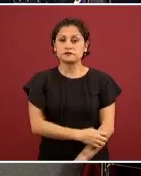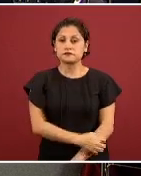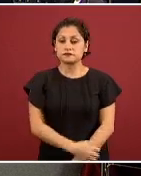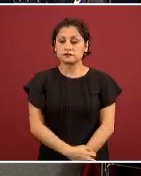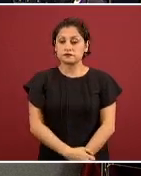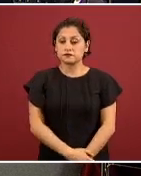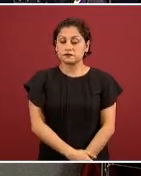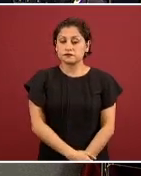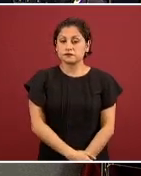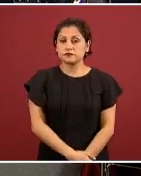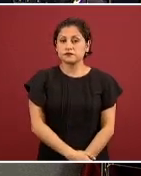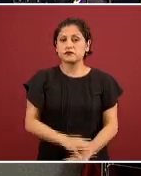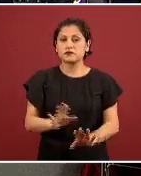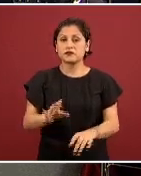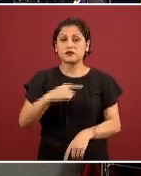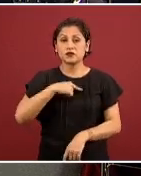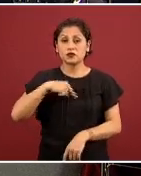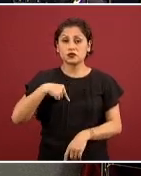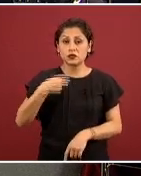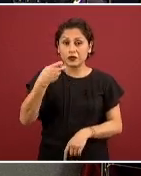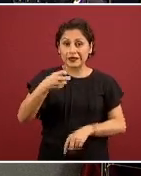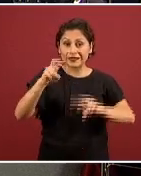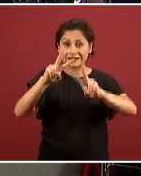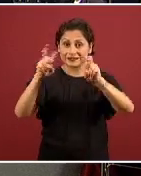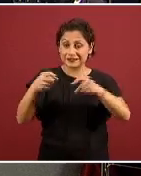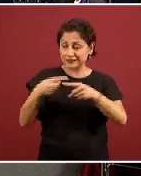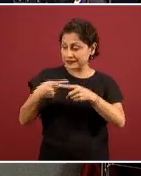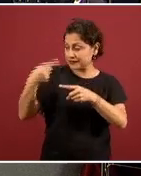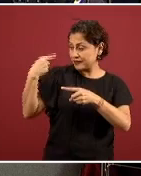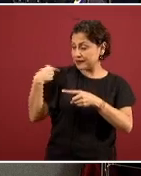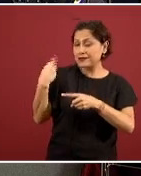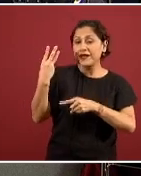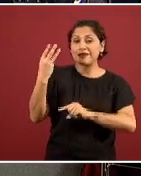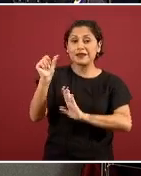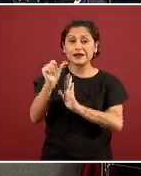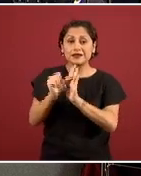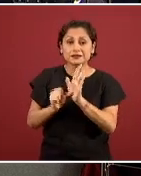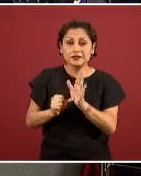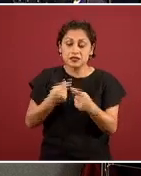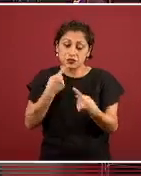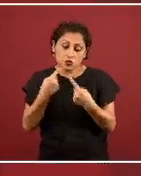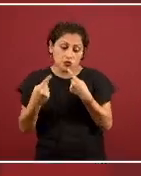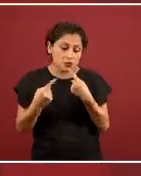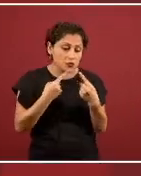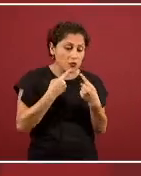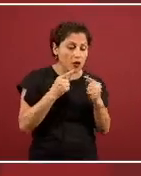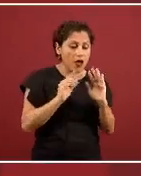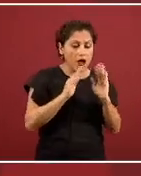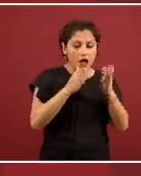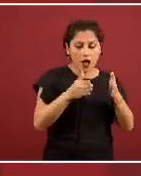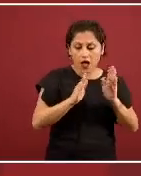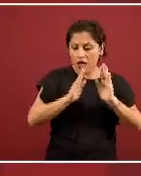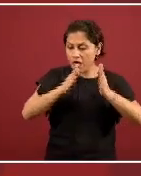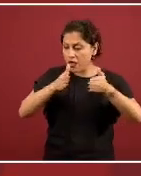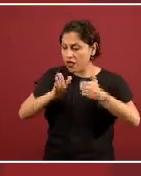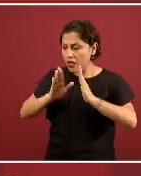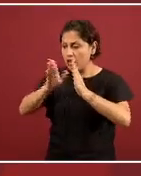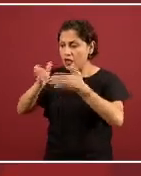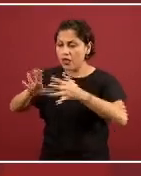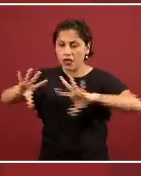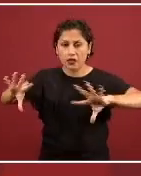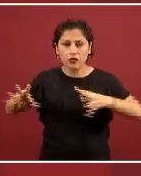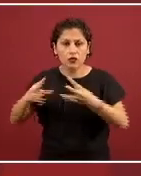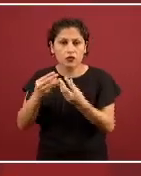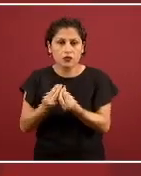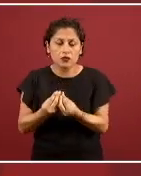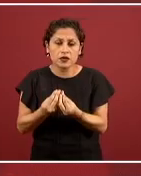llevamos analizando las tres meses no nos las tiene que pedir nadie estamos analizando todo esto todos los escenarios de la vida pública se analizan